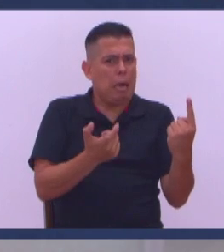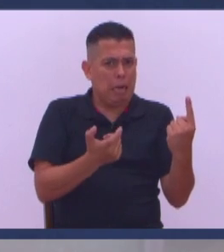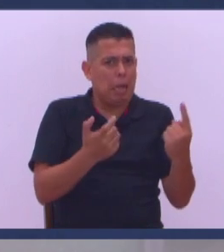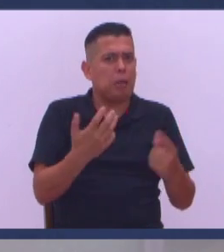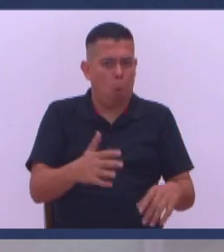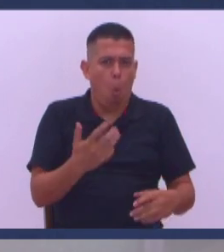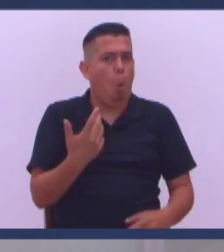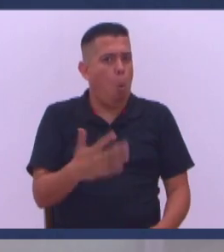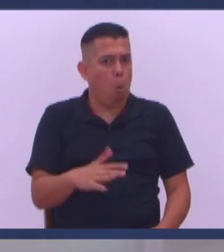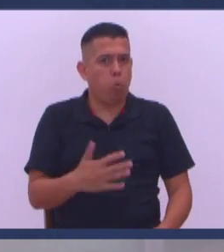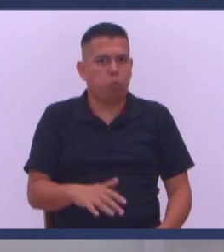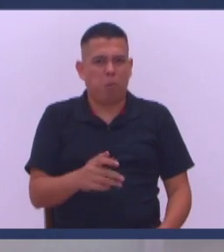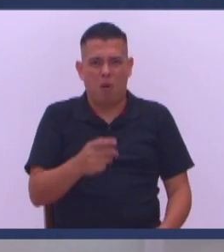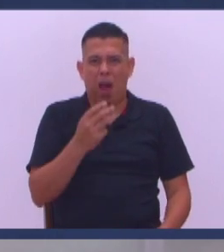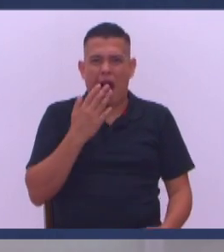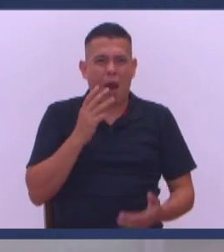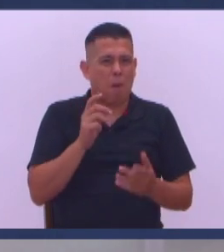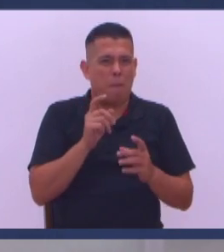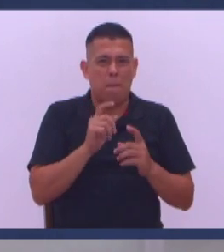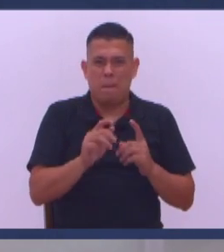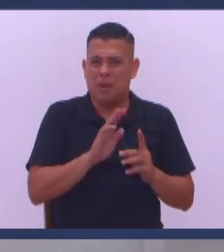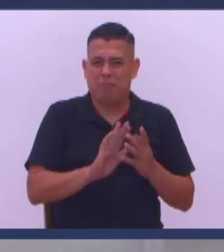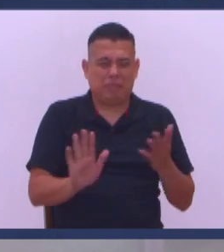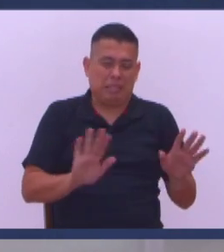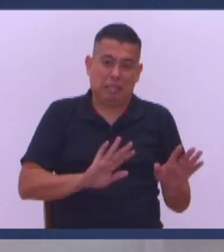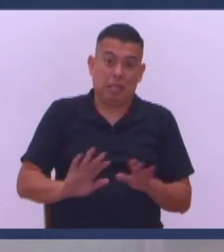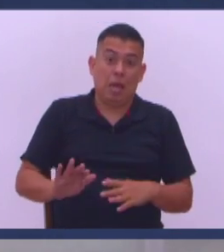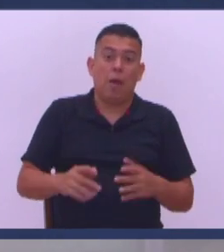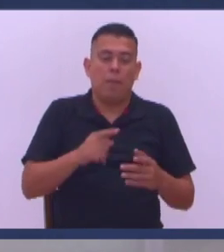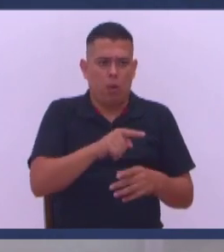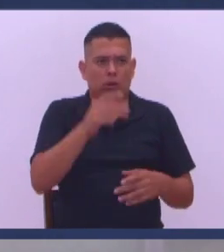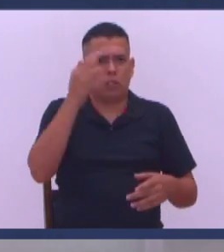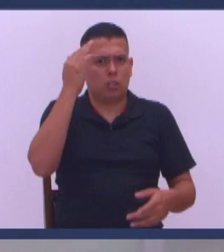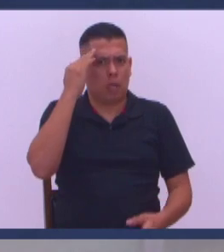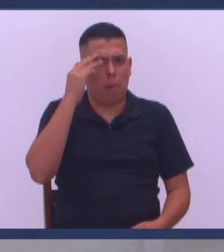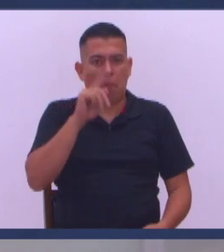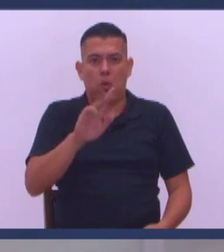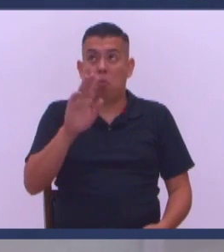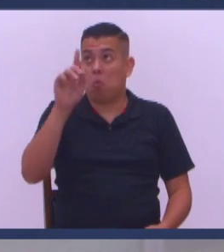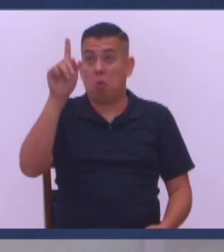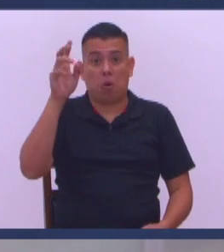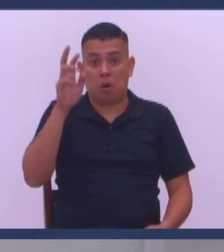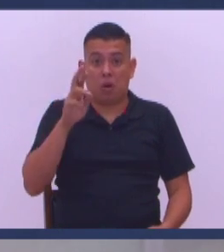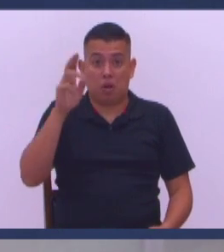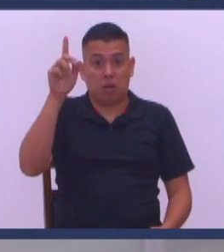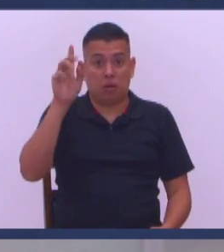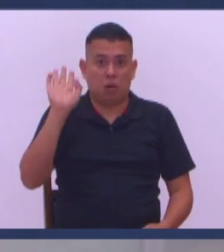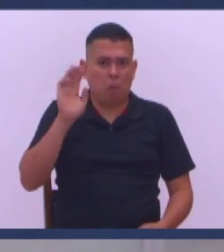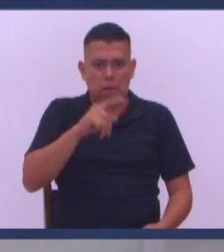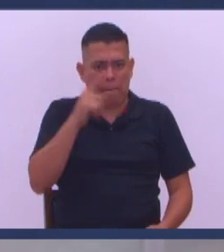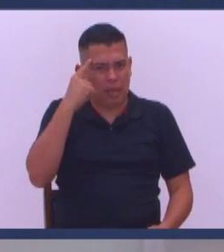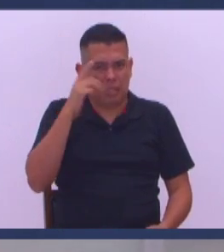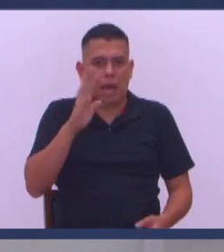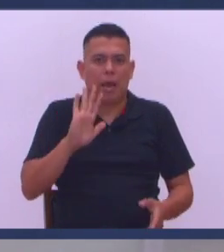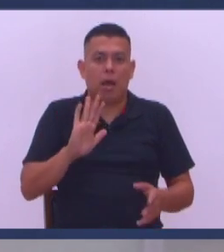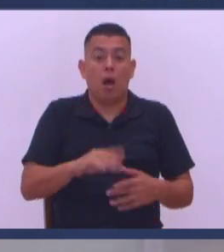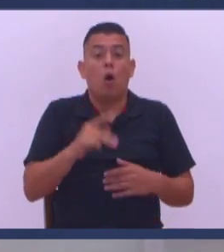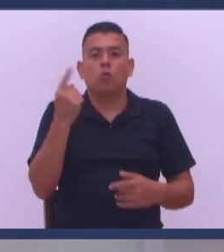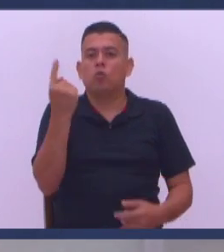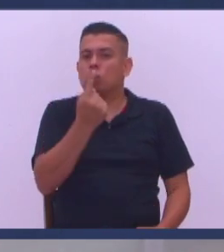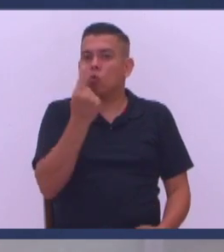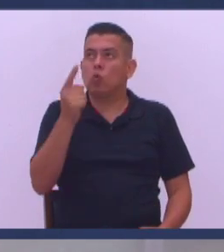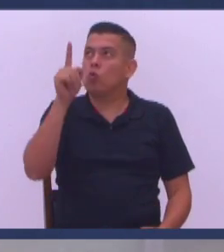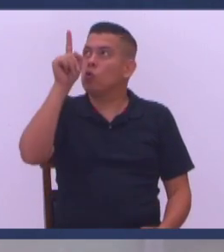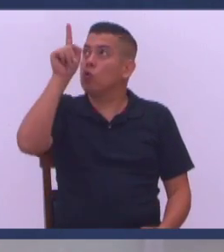Hay gente que es muy sabia Pero es atea Hay gente que es muy poderosa Pero es inútil Entonces el único Que